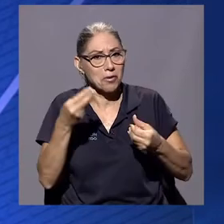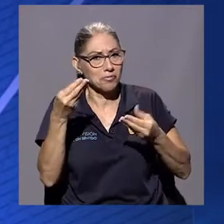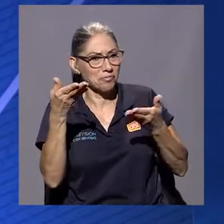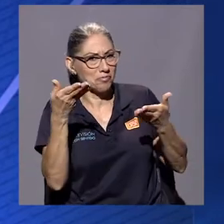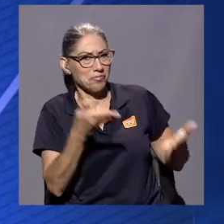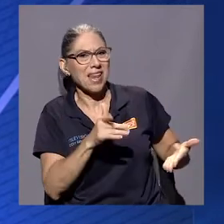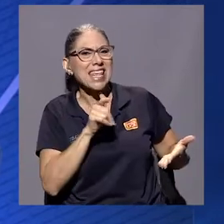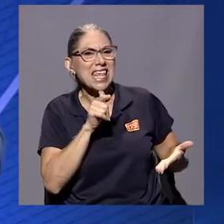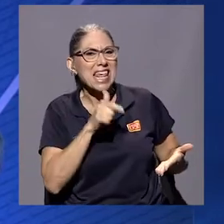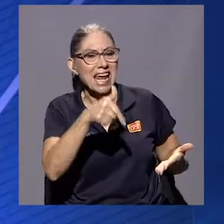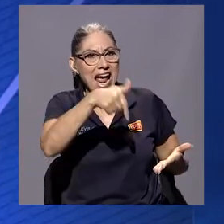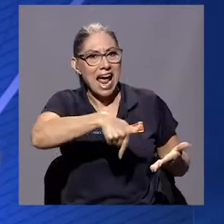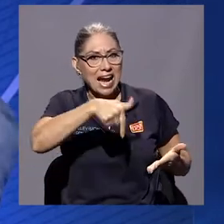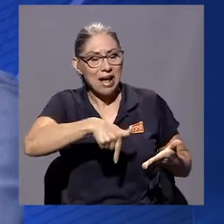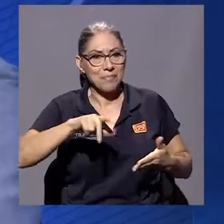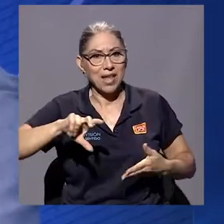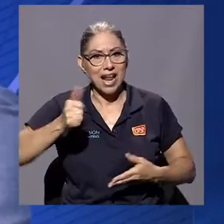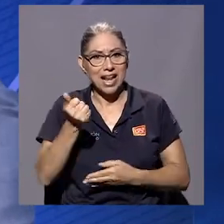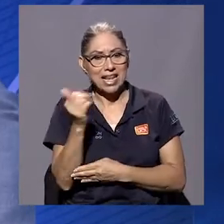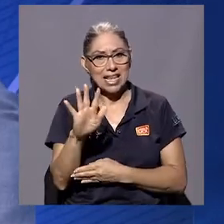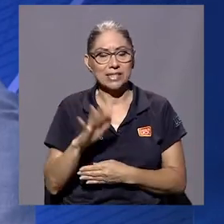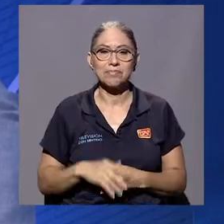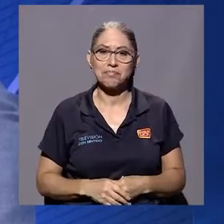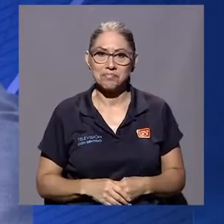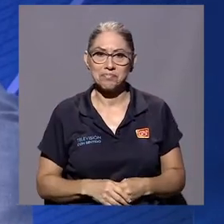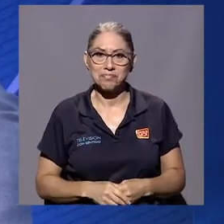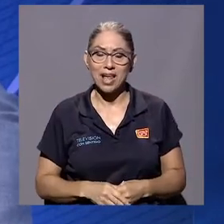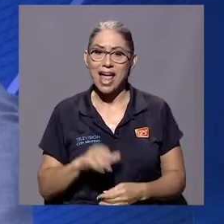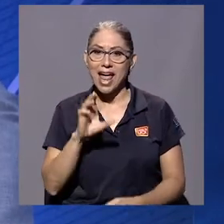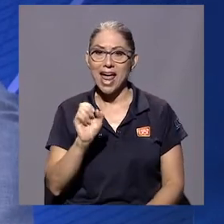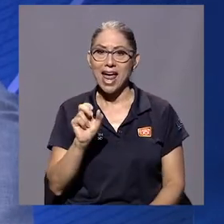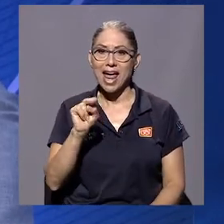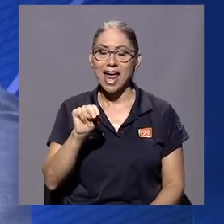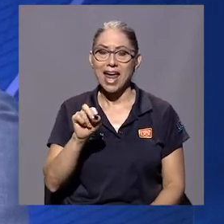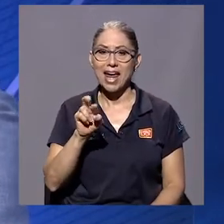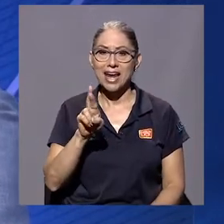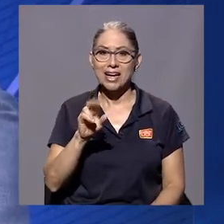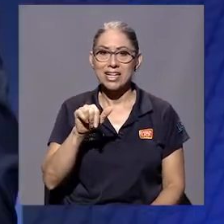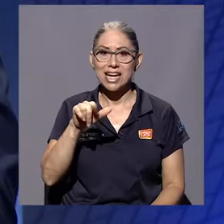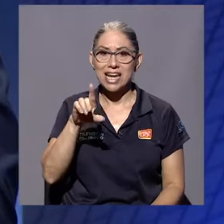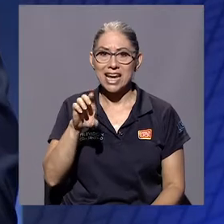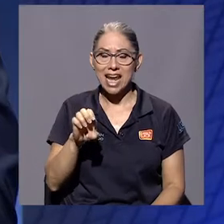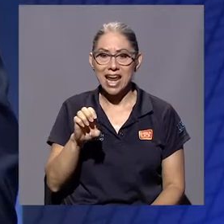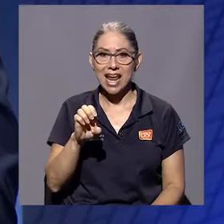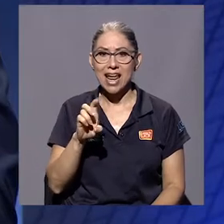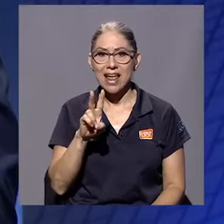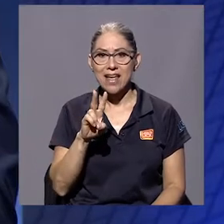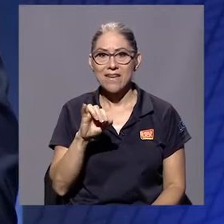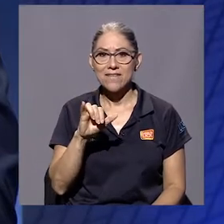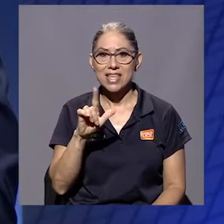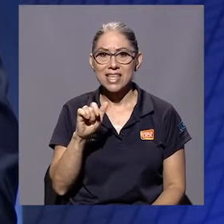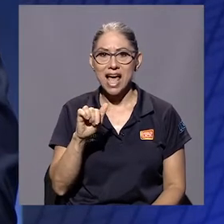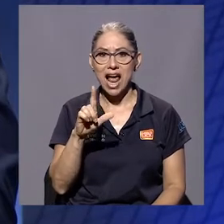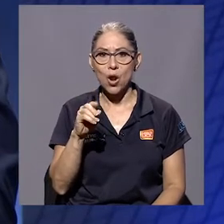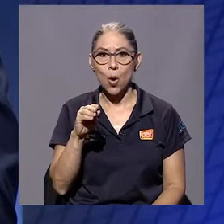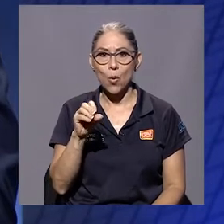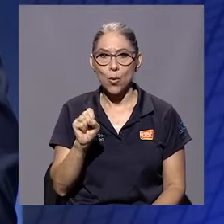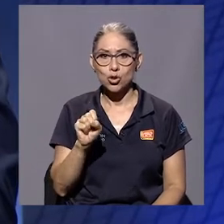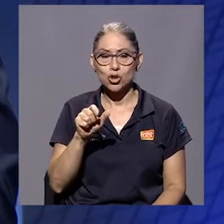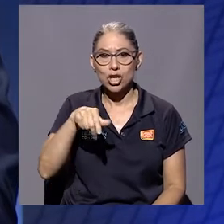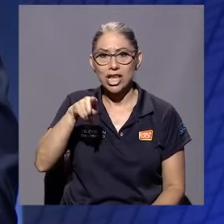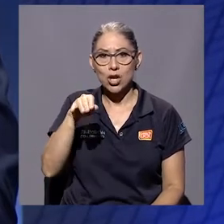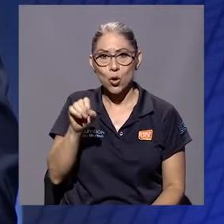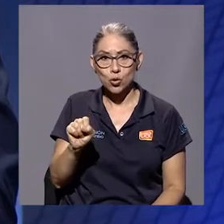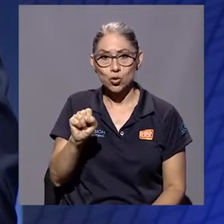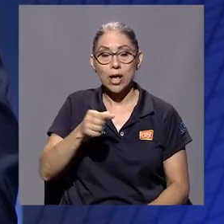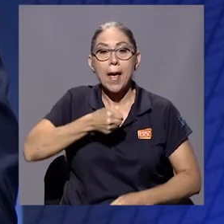es el que está hoy acá en los estudios del Canal 15. Don Enrique Villalobos Quirós, Don Enrique es periodista,